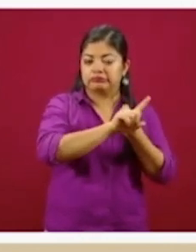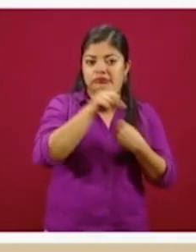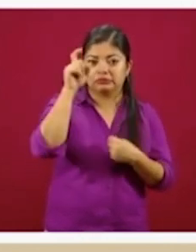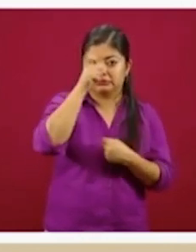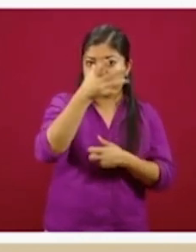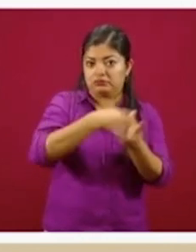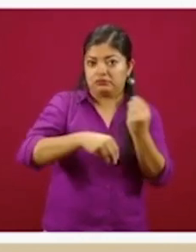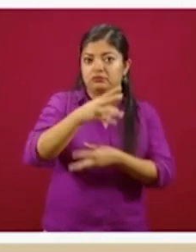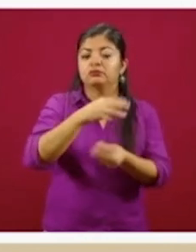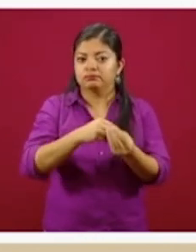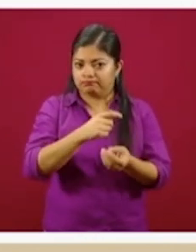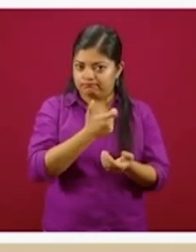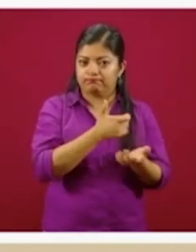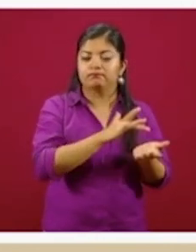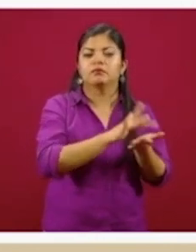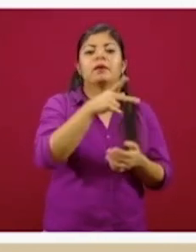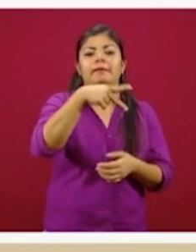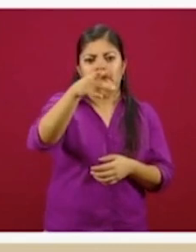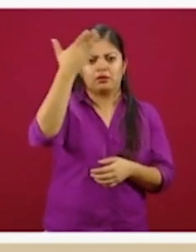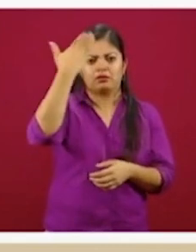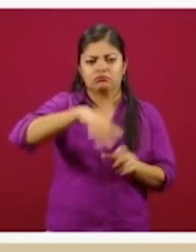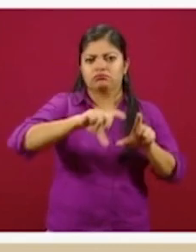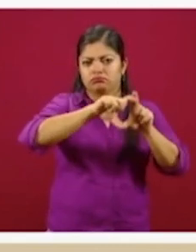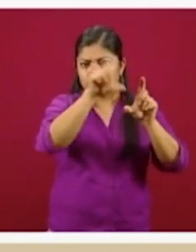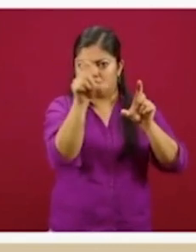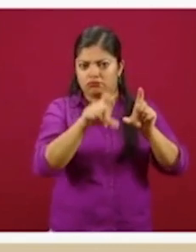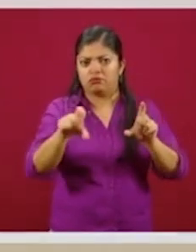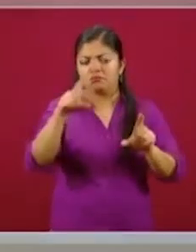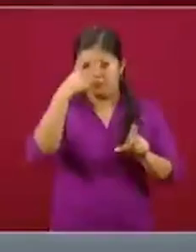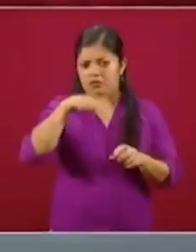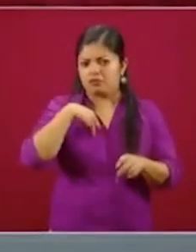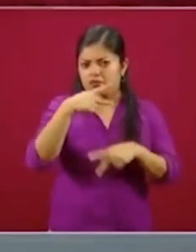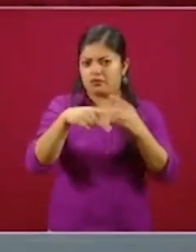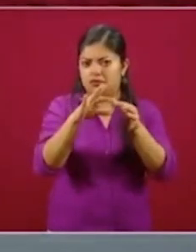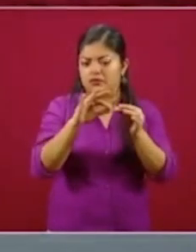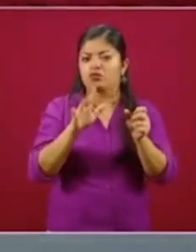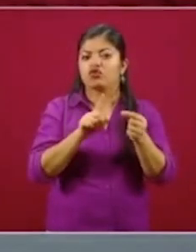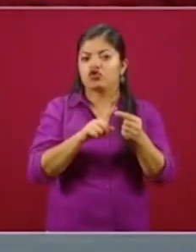Sin embargo, la distribución es en todo el país, como lo vamos a ver en la siguiente lámina.